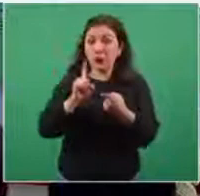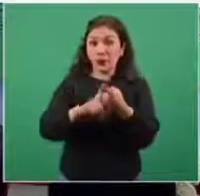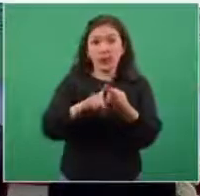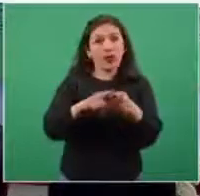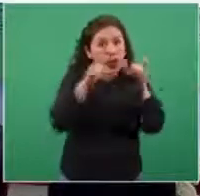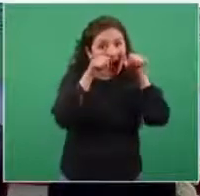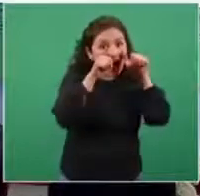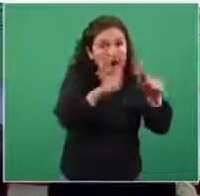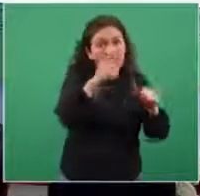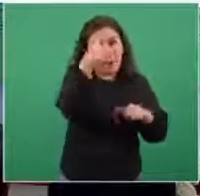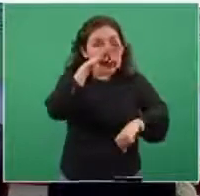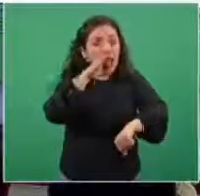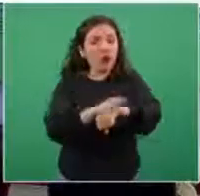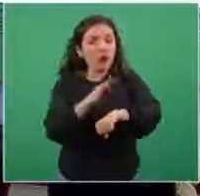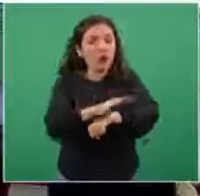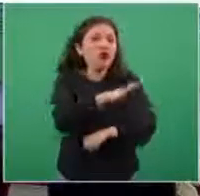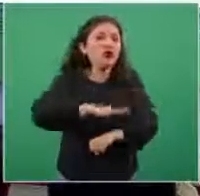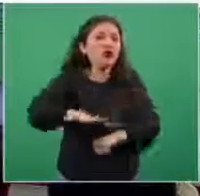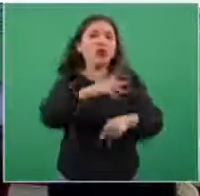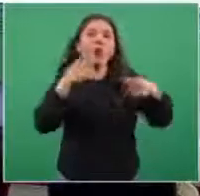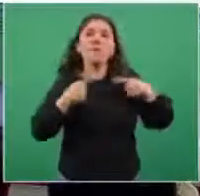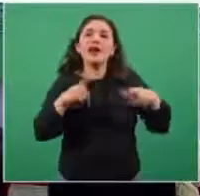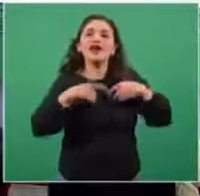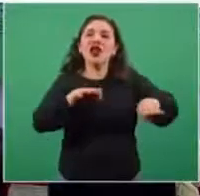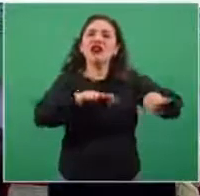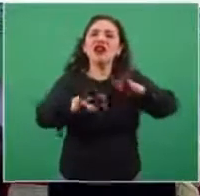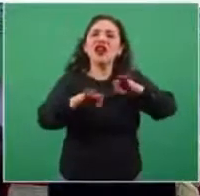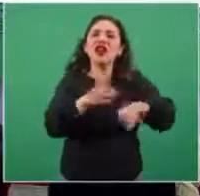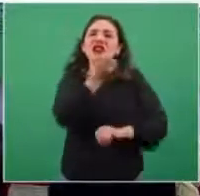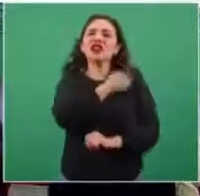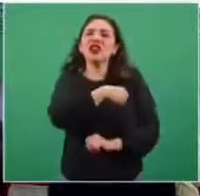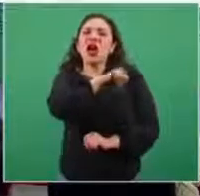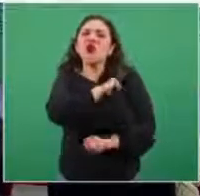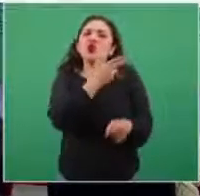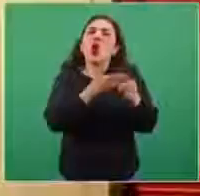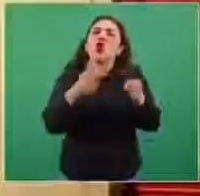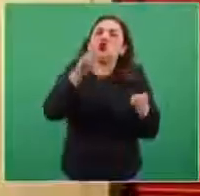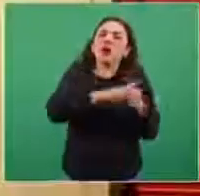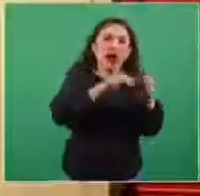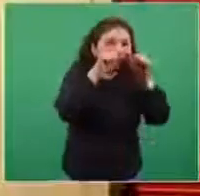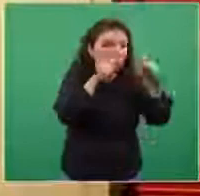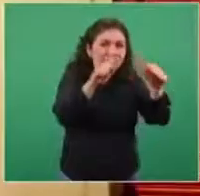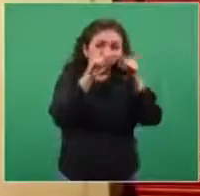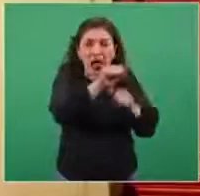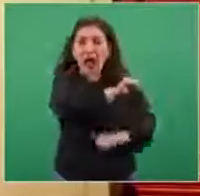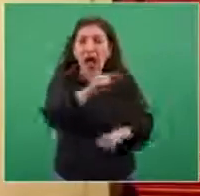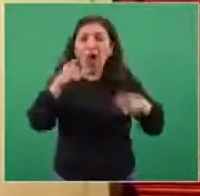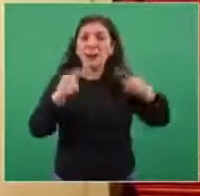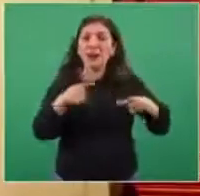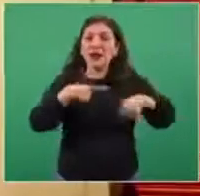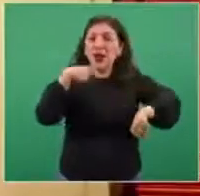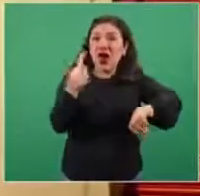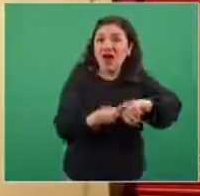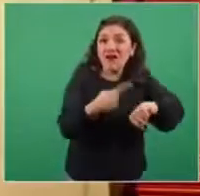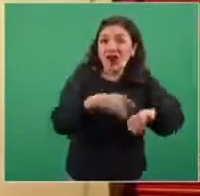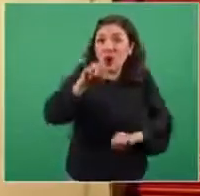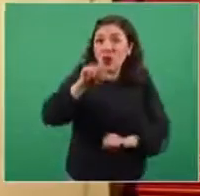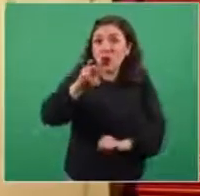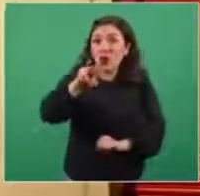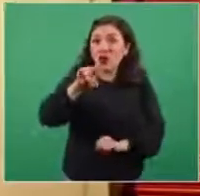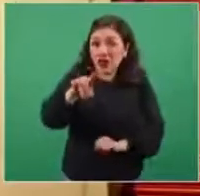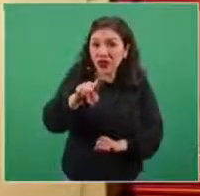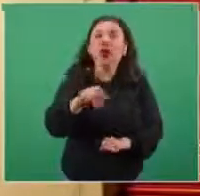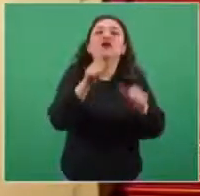está dirigida a proteger al personal de salud de la primera línea, el personal que está directamente atendiendo a personas que